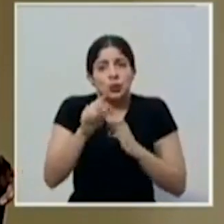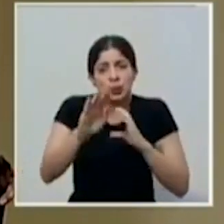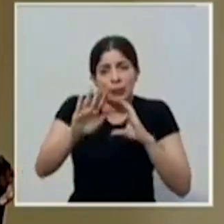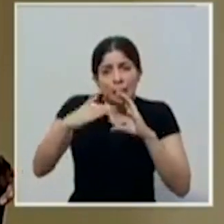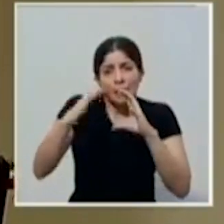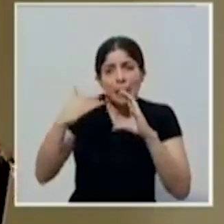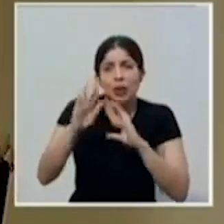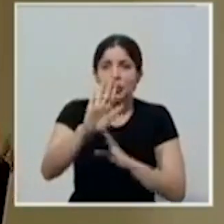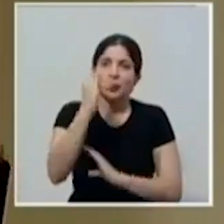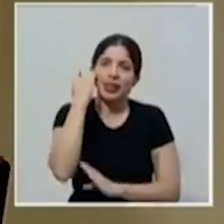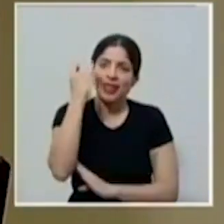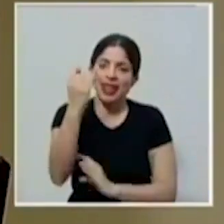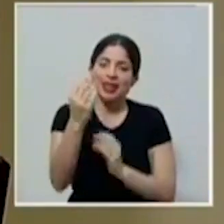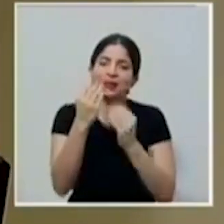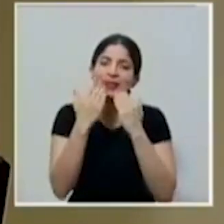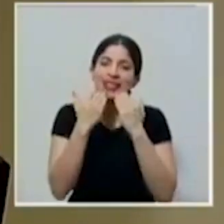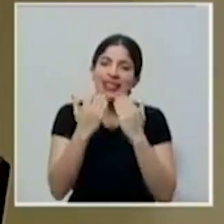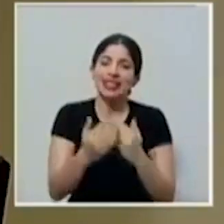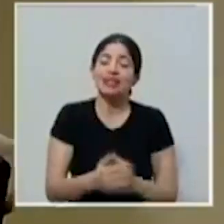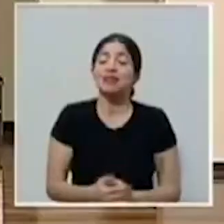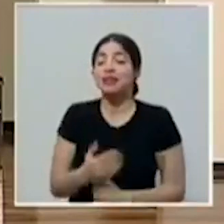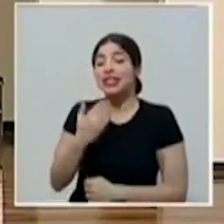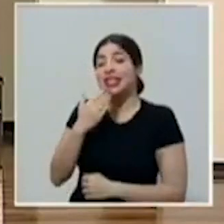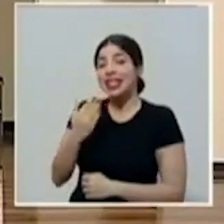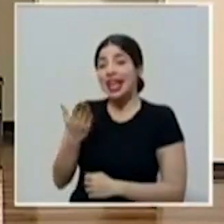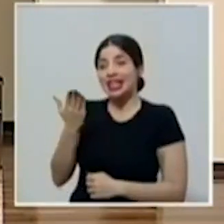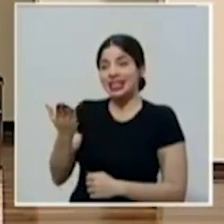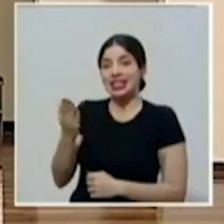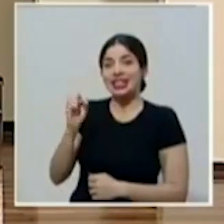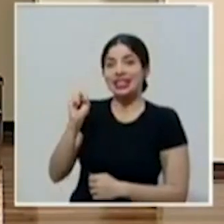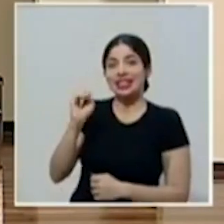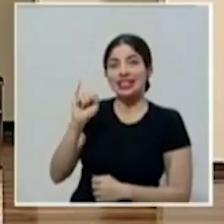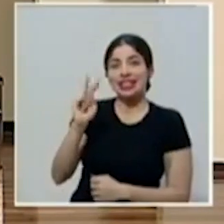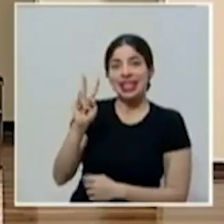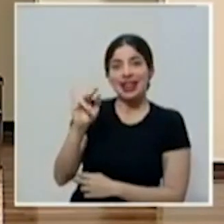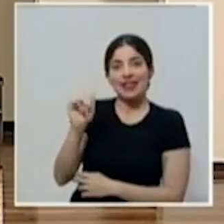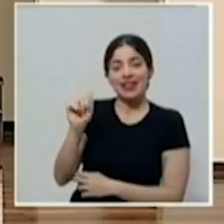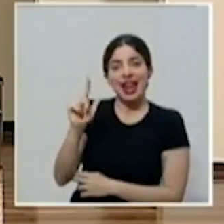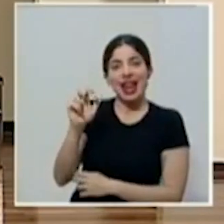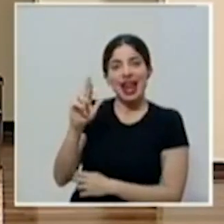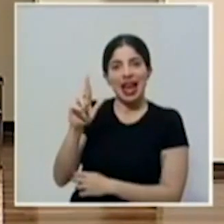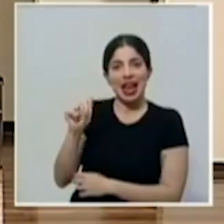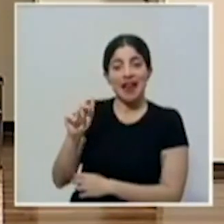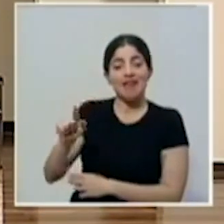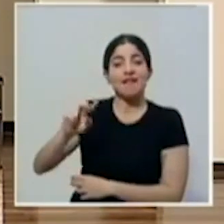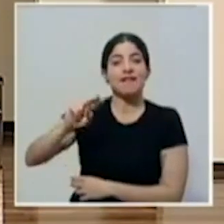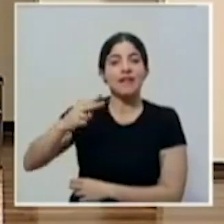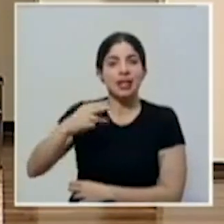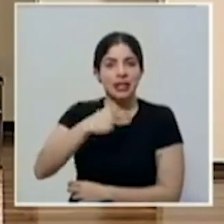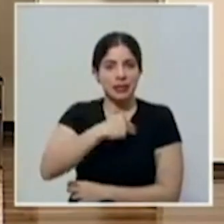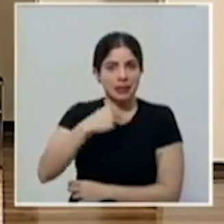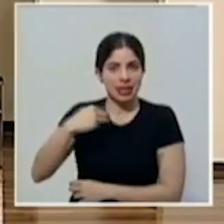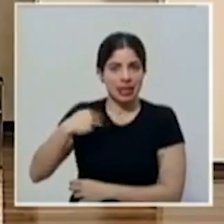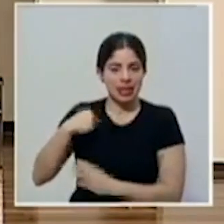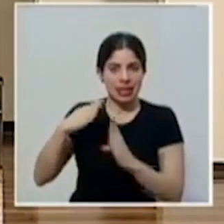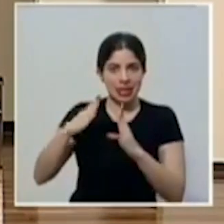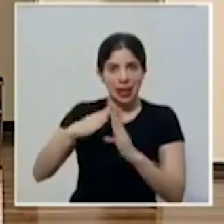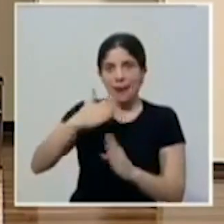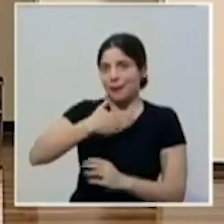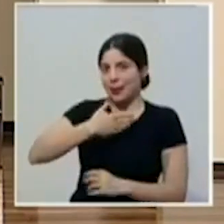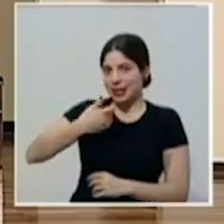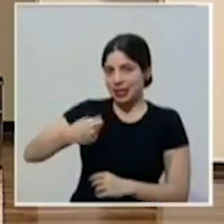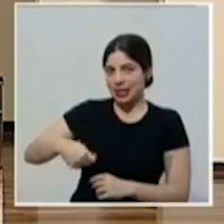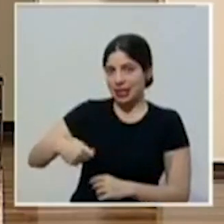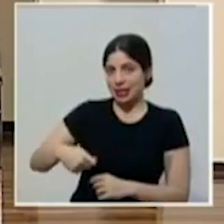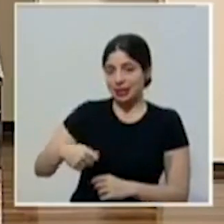sus ideas. Muchas gracias. Muchas gracias a doña Silvia Lara, viceministra de la Presidencia,